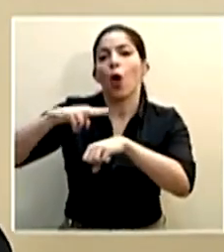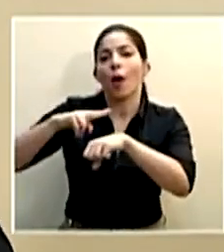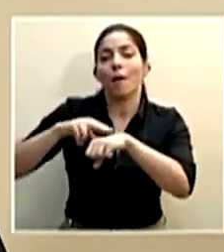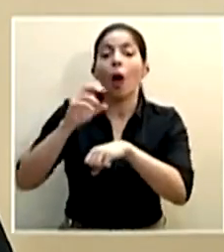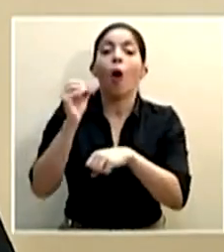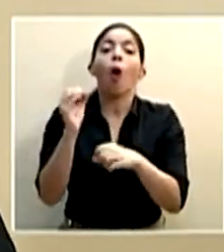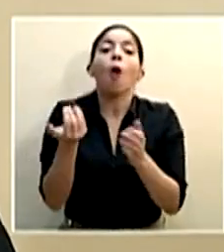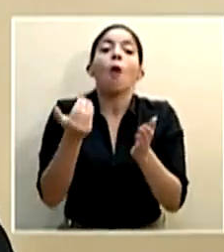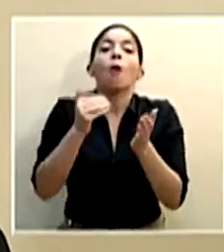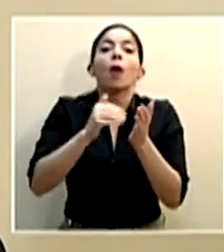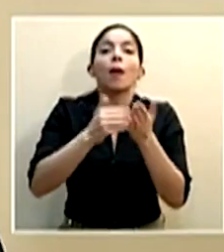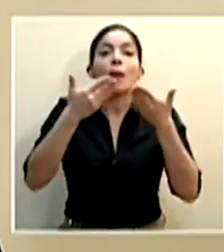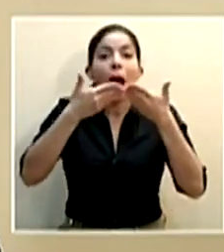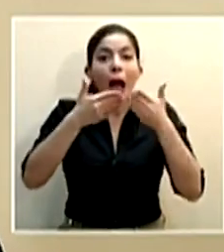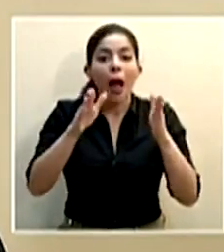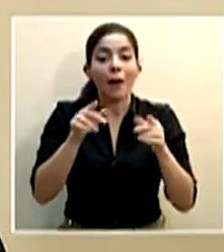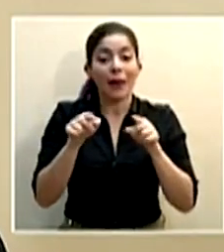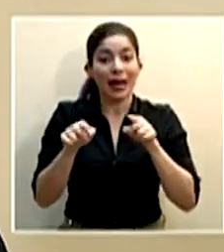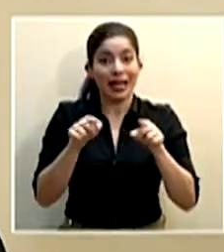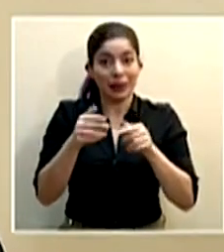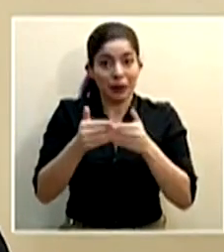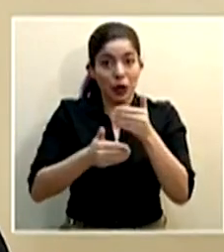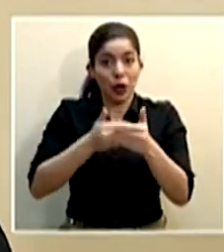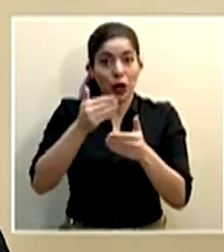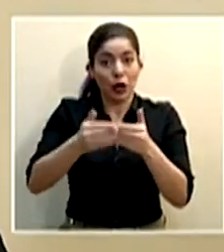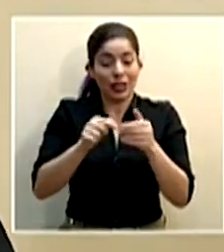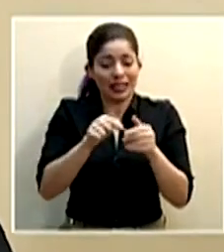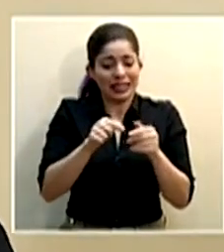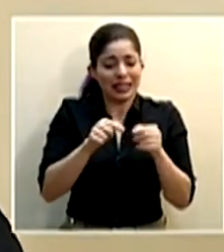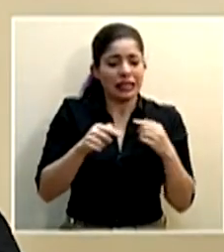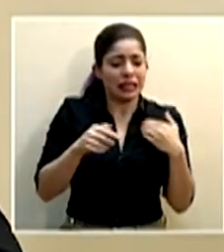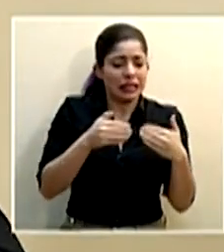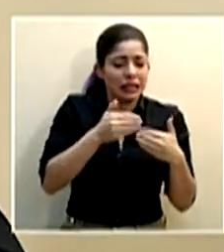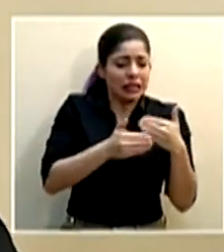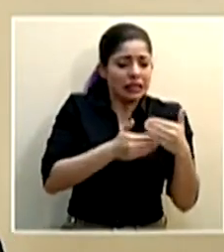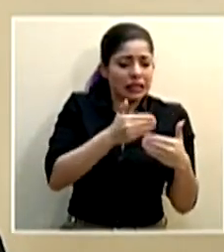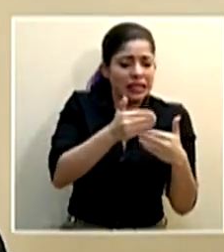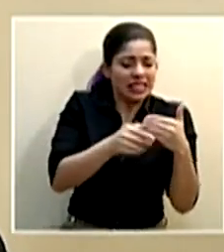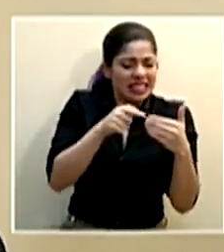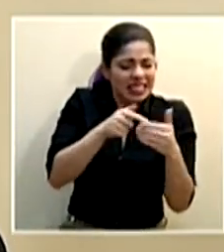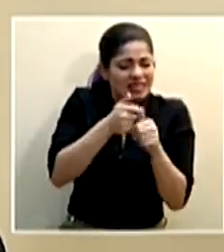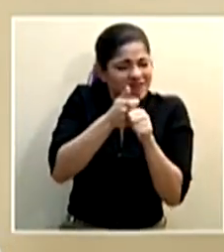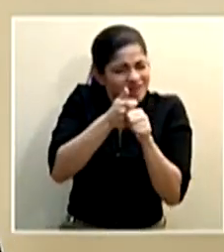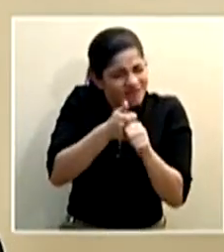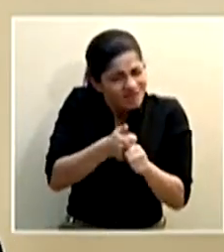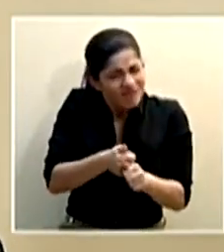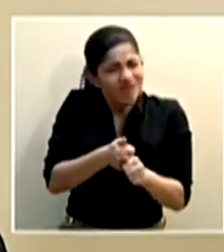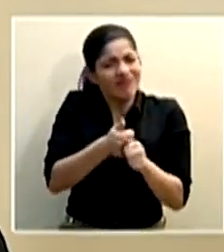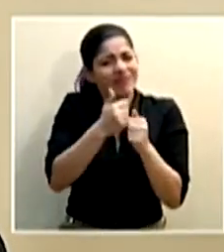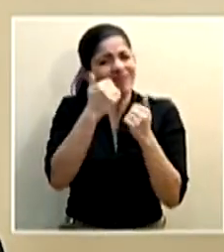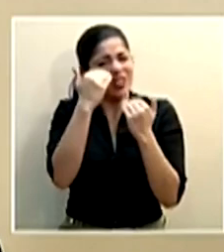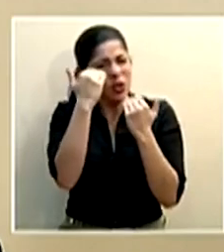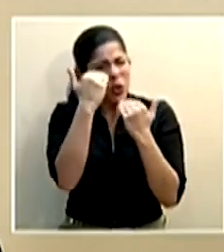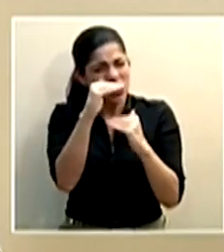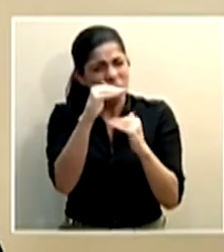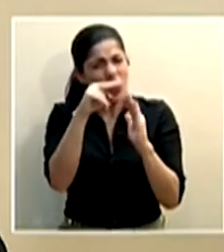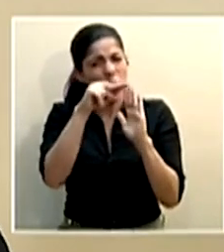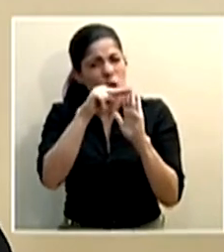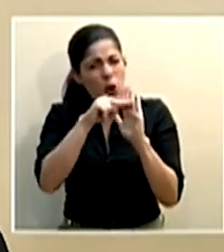reapertura, tiene que ser llevado en la mano de las más estrictas normas de